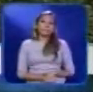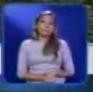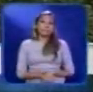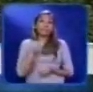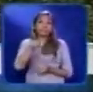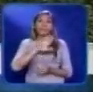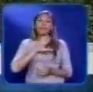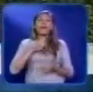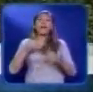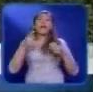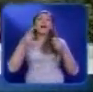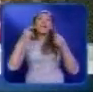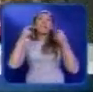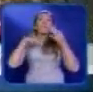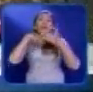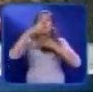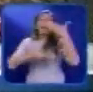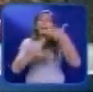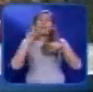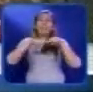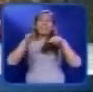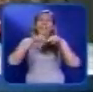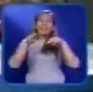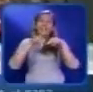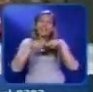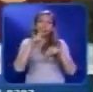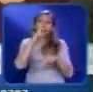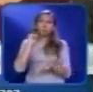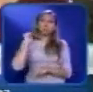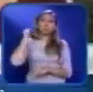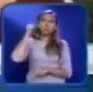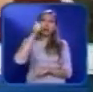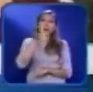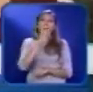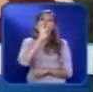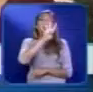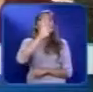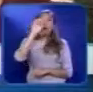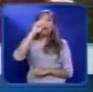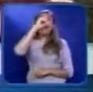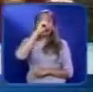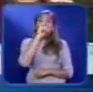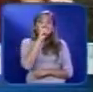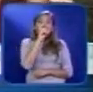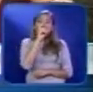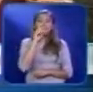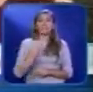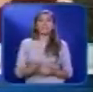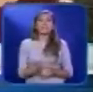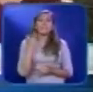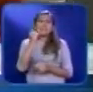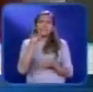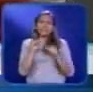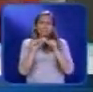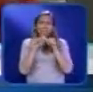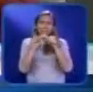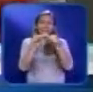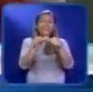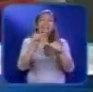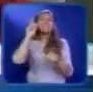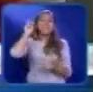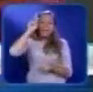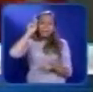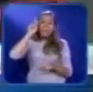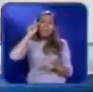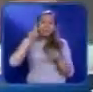infantil Plaza Sésamo con un premio a la trayectoria por permanecer durante cuatro décadas al aire y convertirse en el espacio de educación infantil